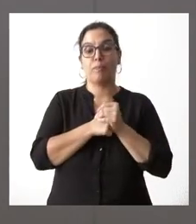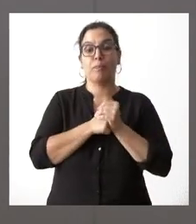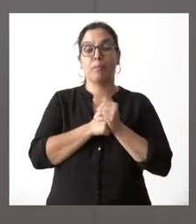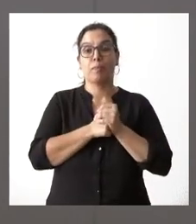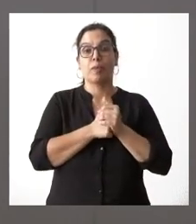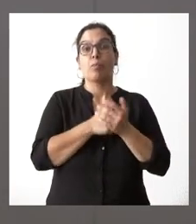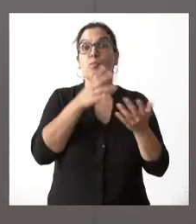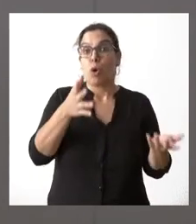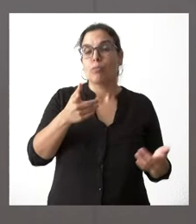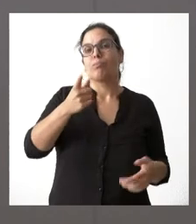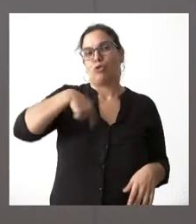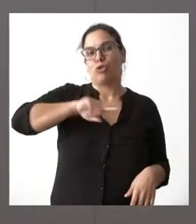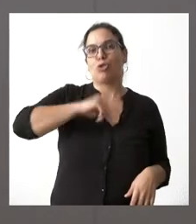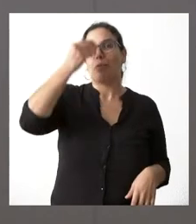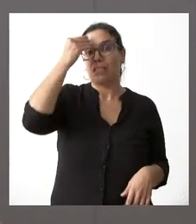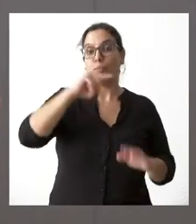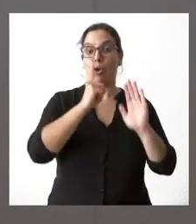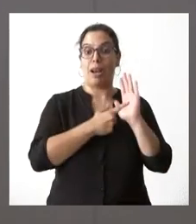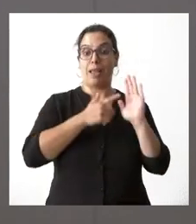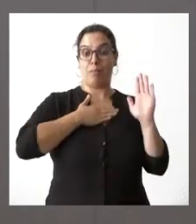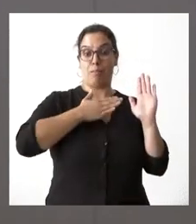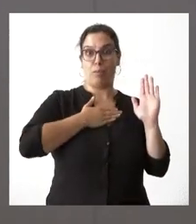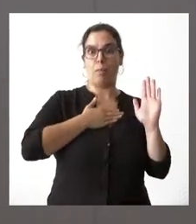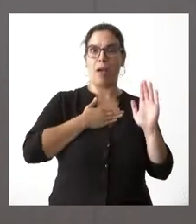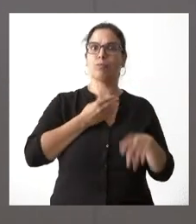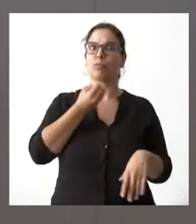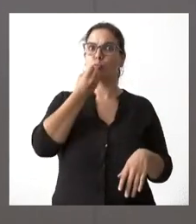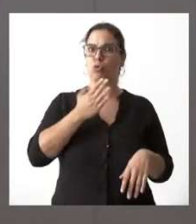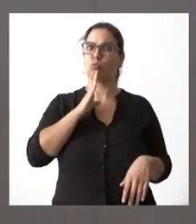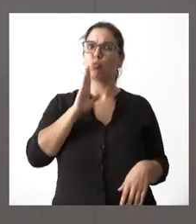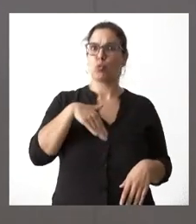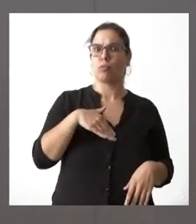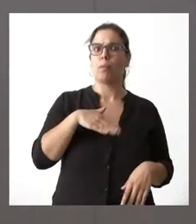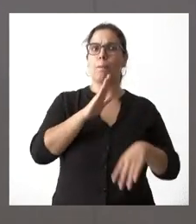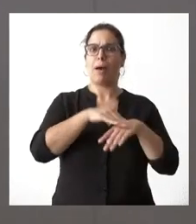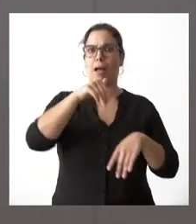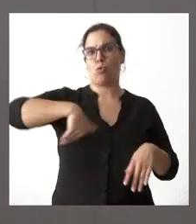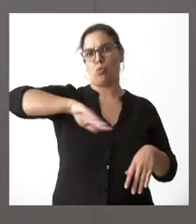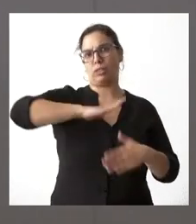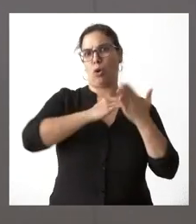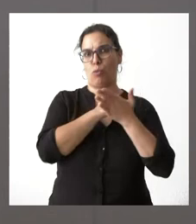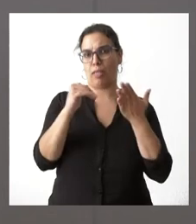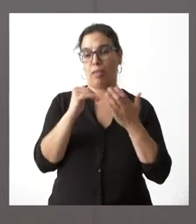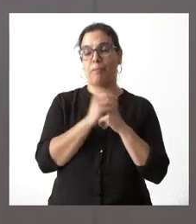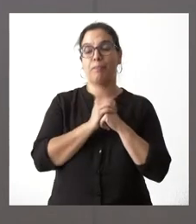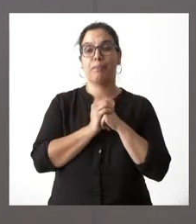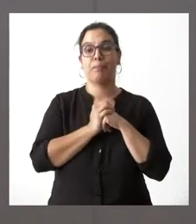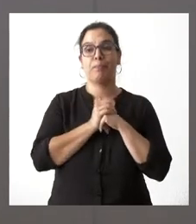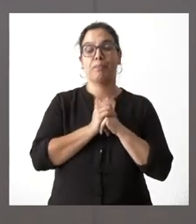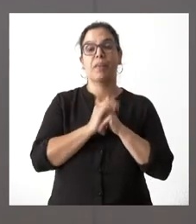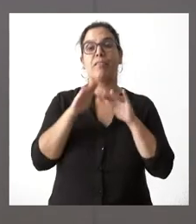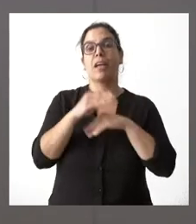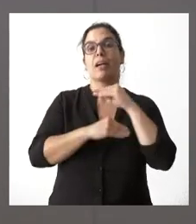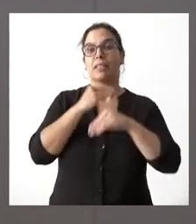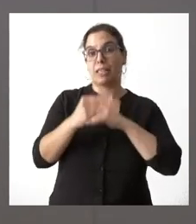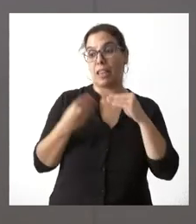porque pensábamos que el contenido de esa ley de caza era buena para nuestra comunidad autónoma y era positiva para nuestra comunidad autónoma lo que se hace y que usted plantea y